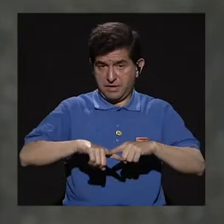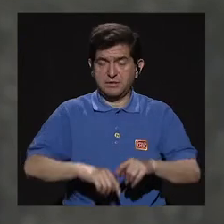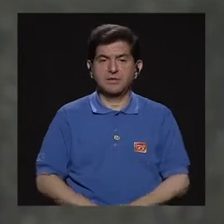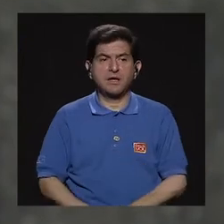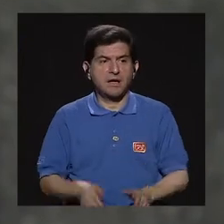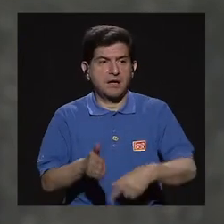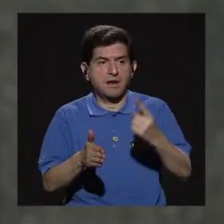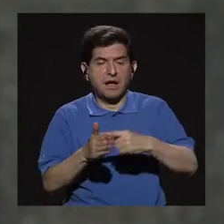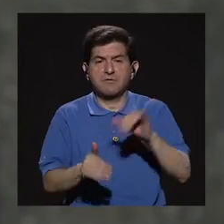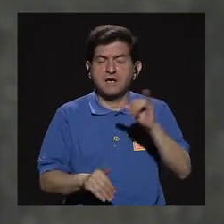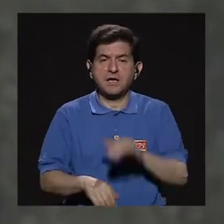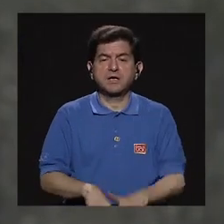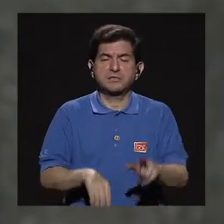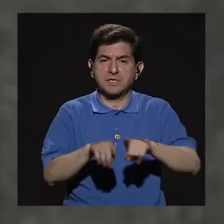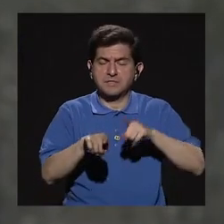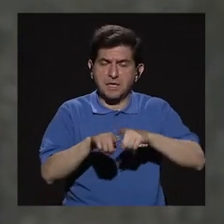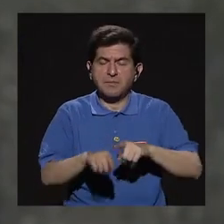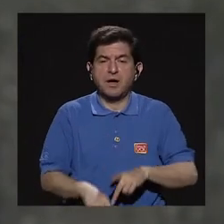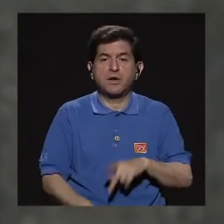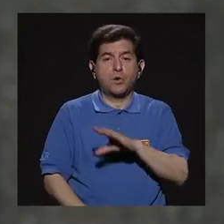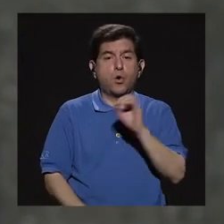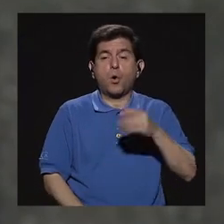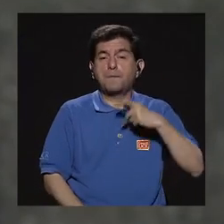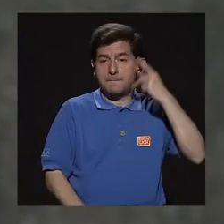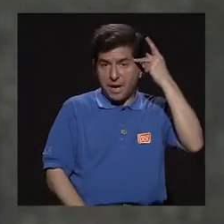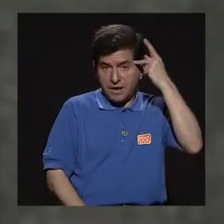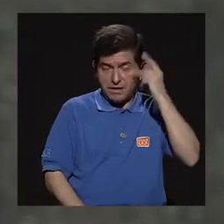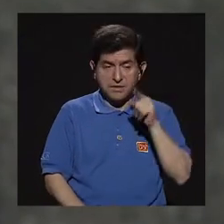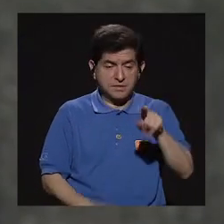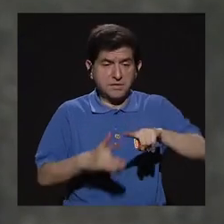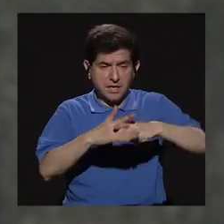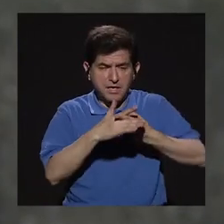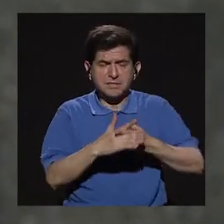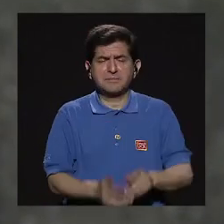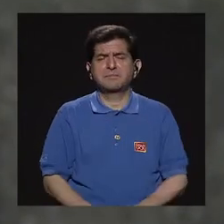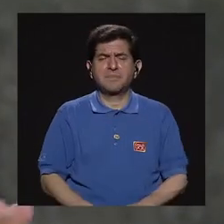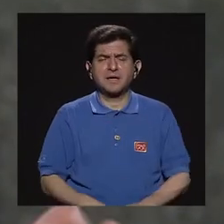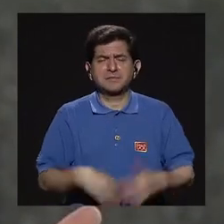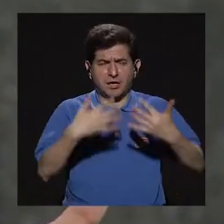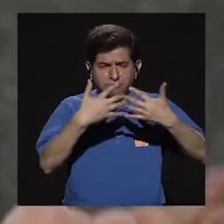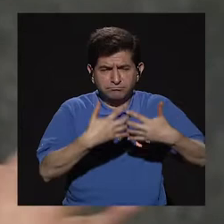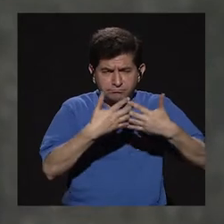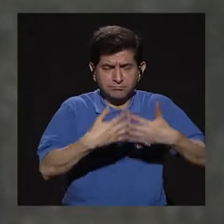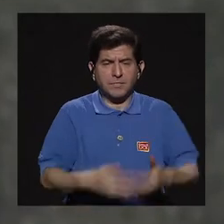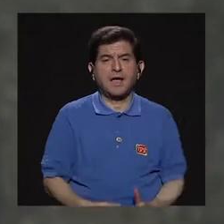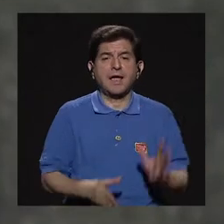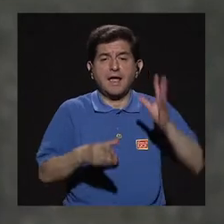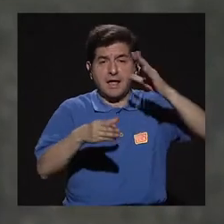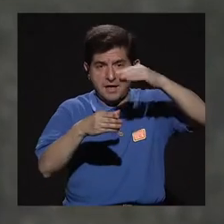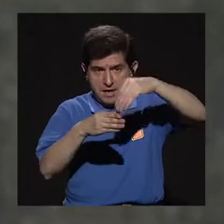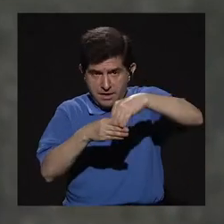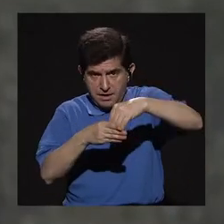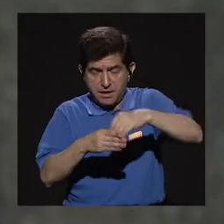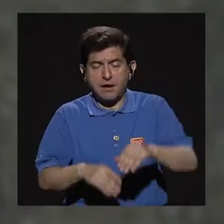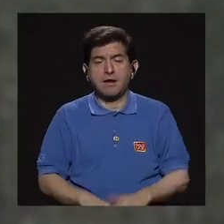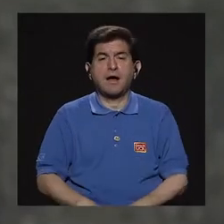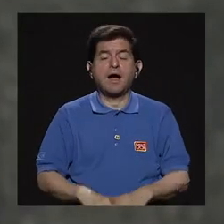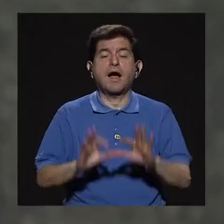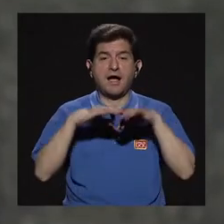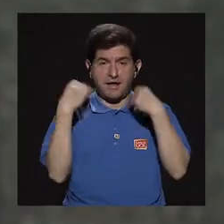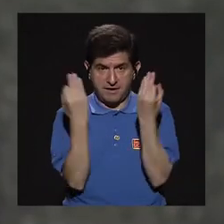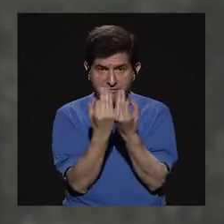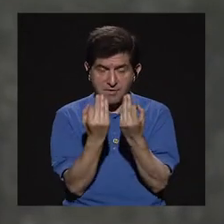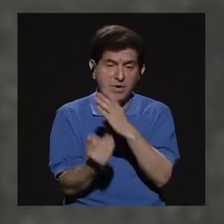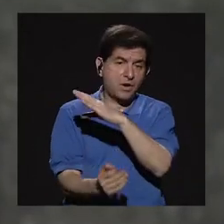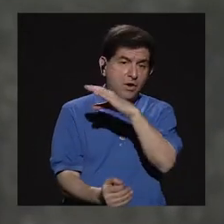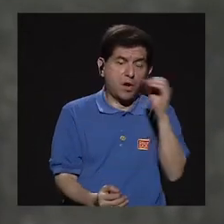incluso a veces sus hermanos, sus papás, ellas empiezan algún emprendimiento y muchas veces se integran, ¿verdad?, a sus familiares